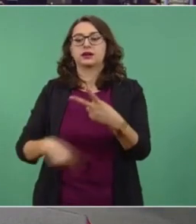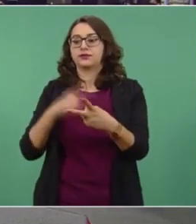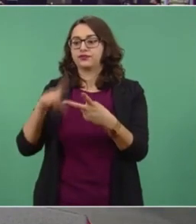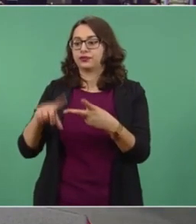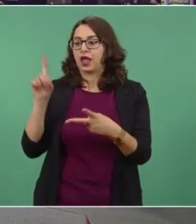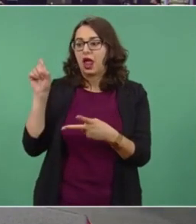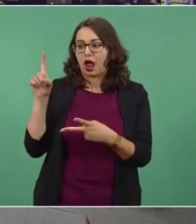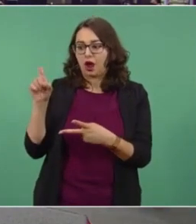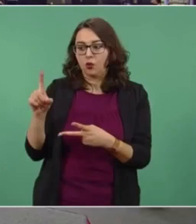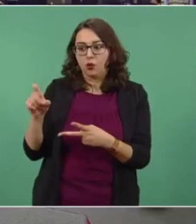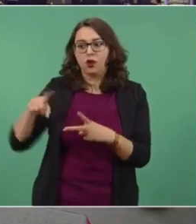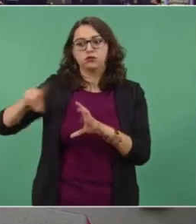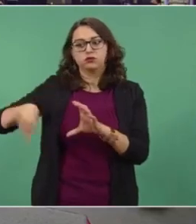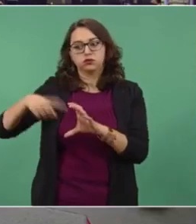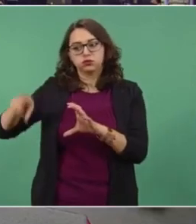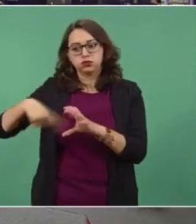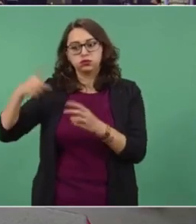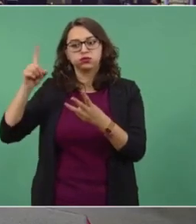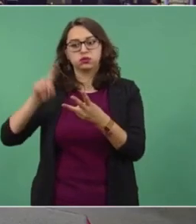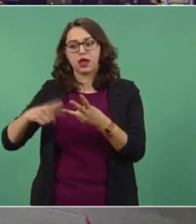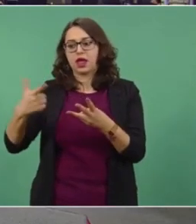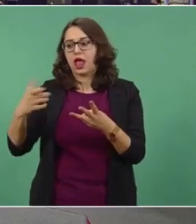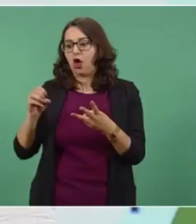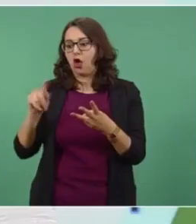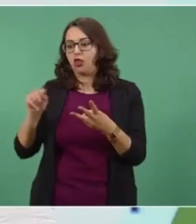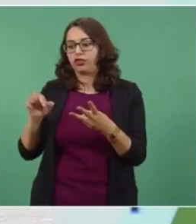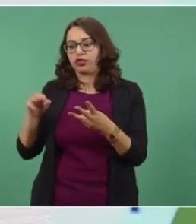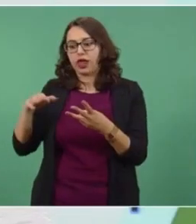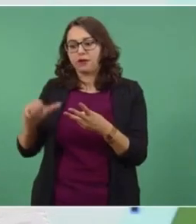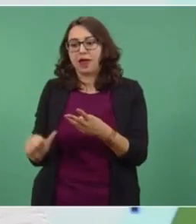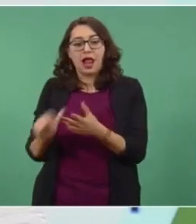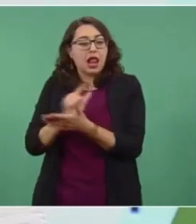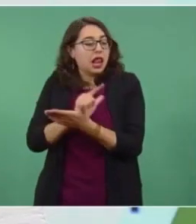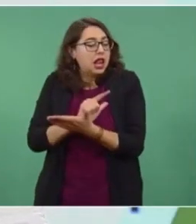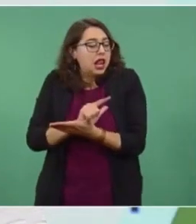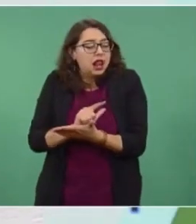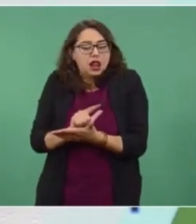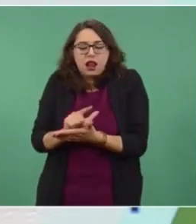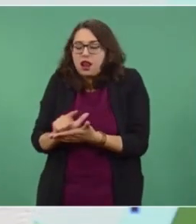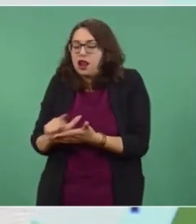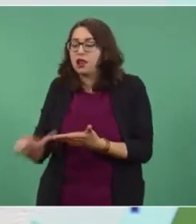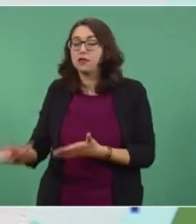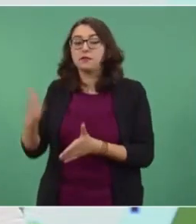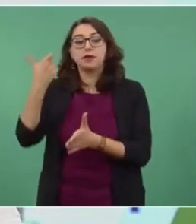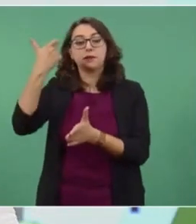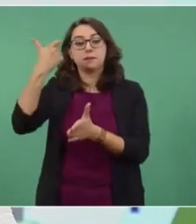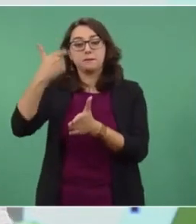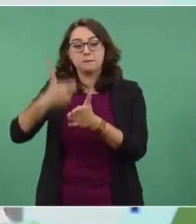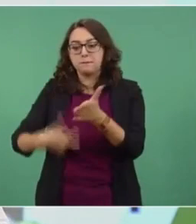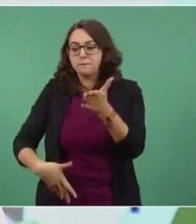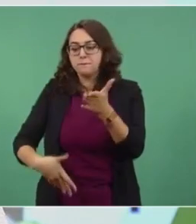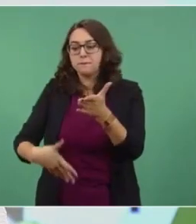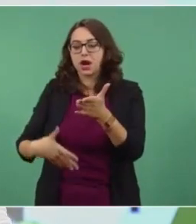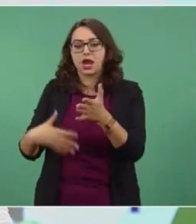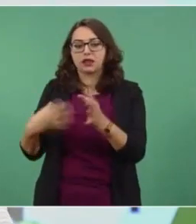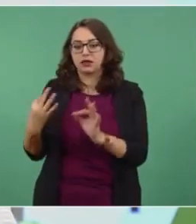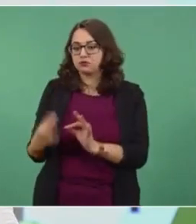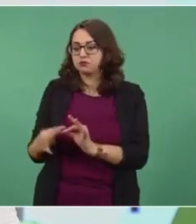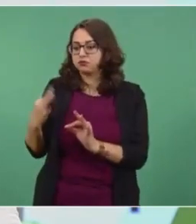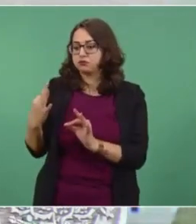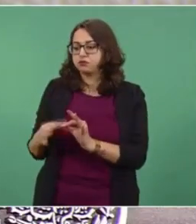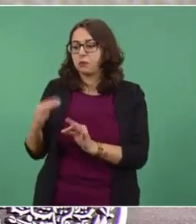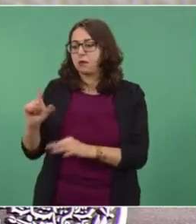hidroeléctricas, de su geotermia, que son las más limpias, baratas y constantes,